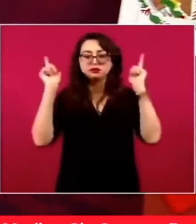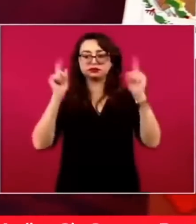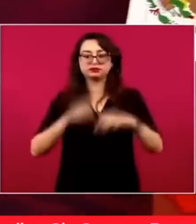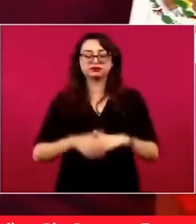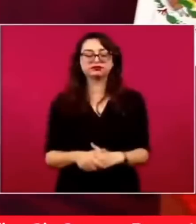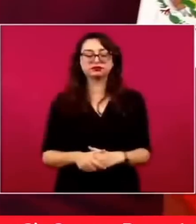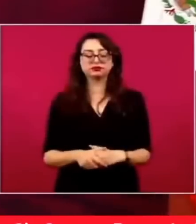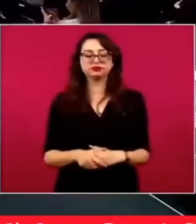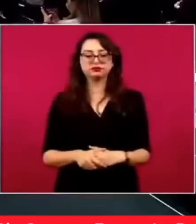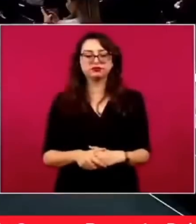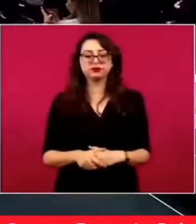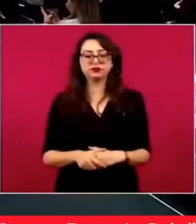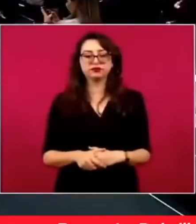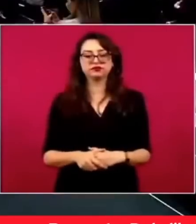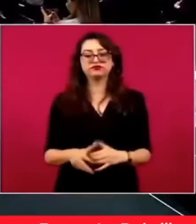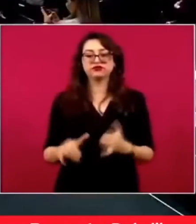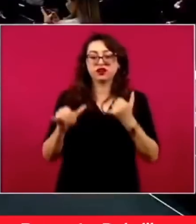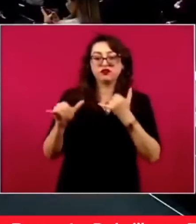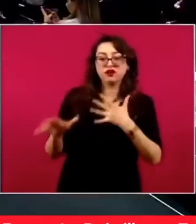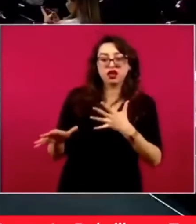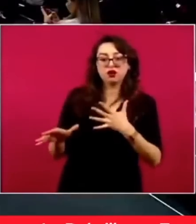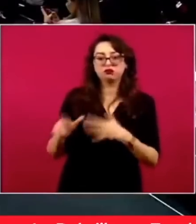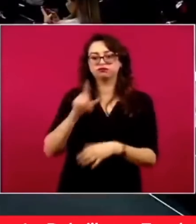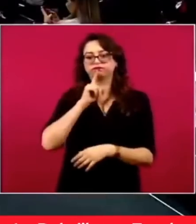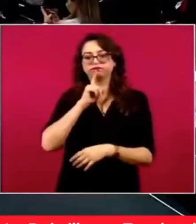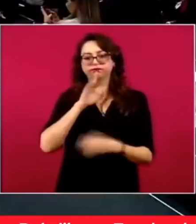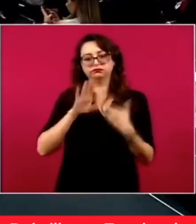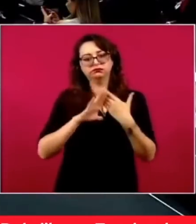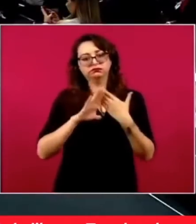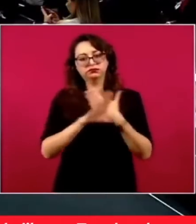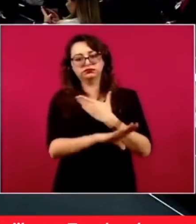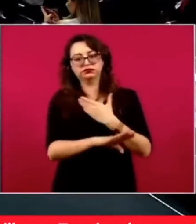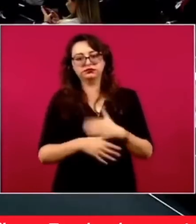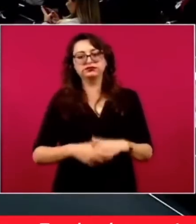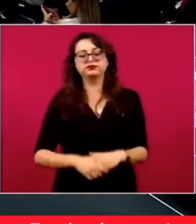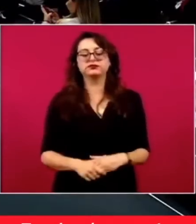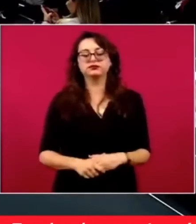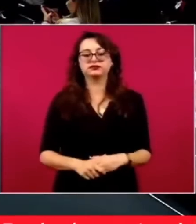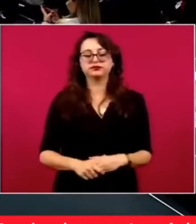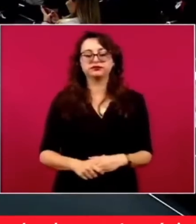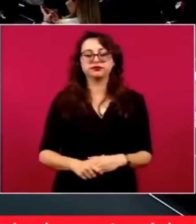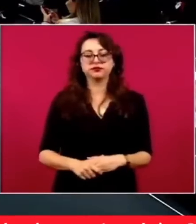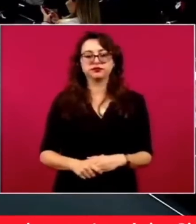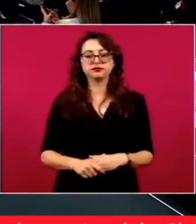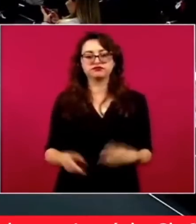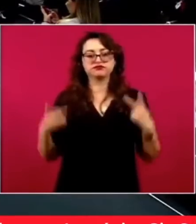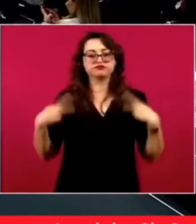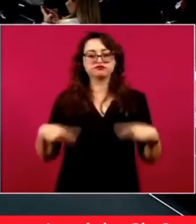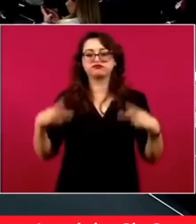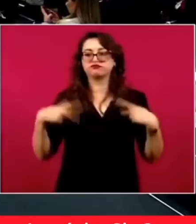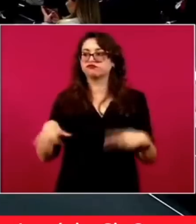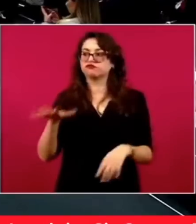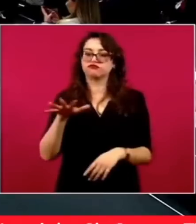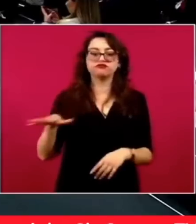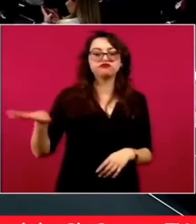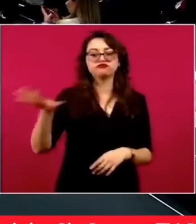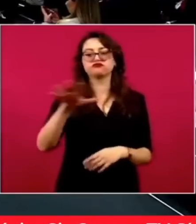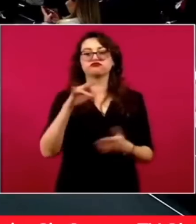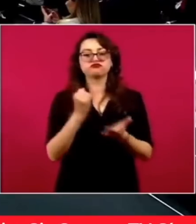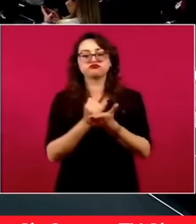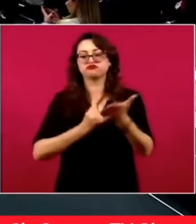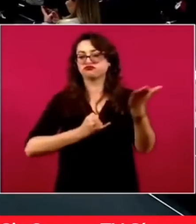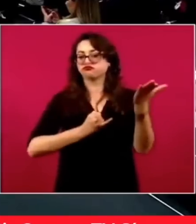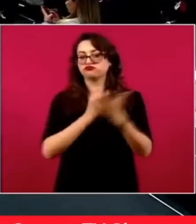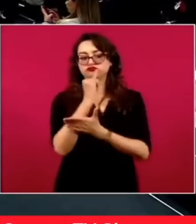que no haya fraude, ni que el pueblo decida. Y así va a ser,